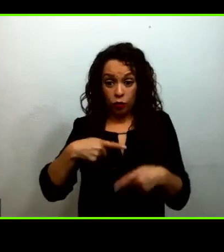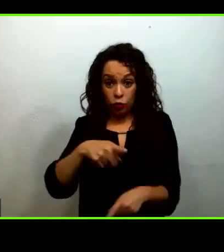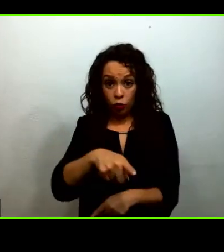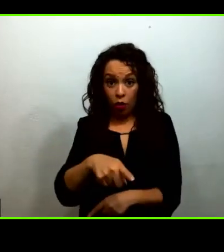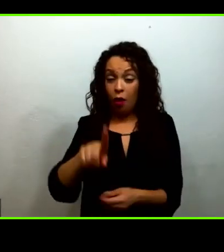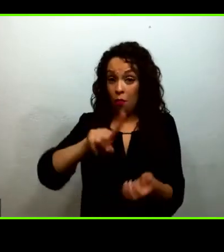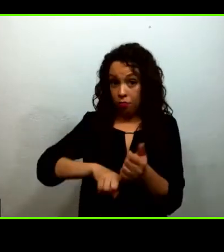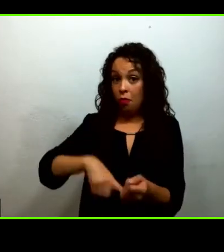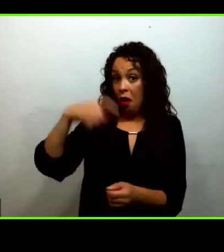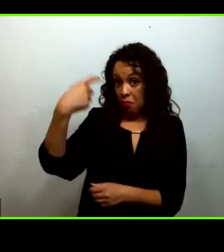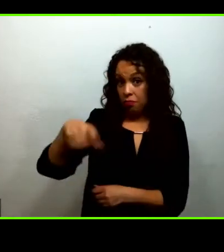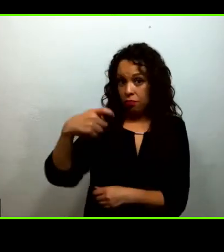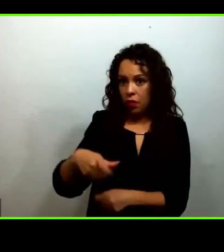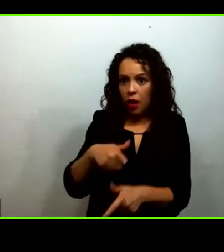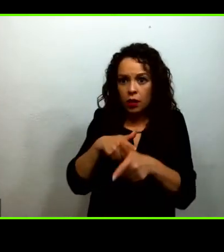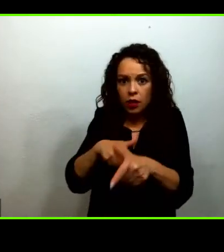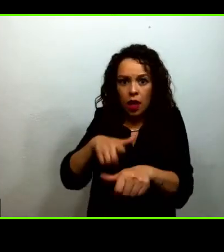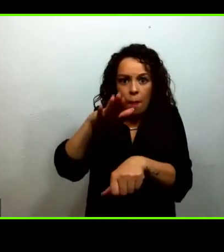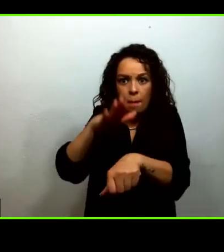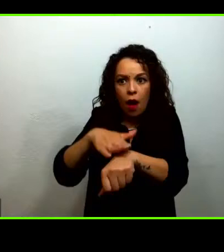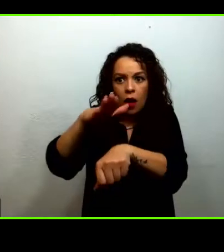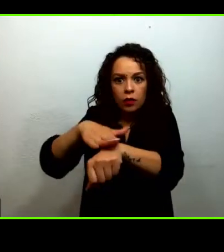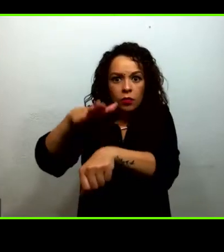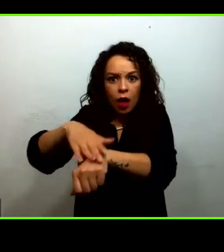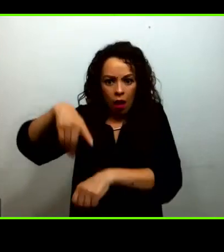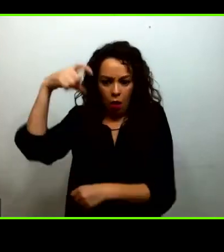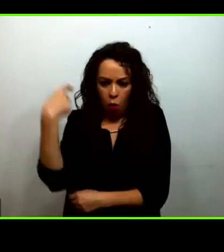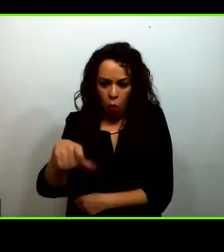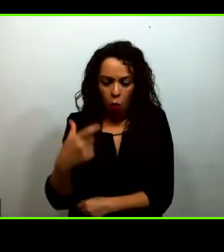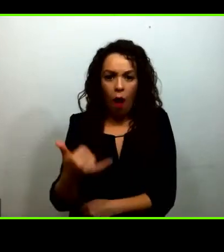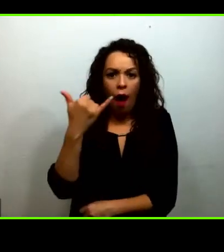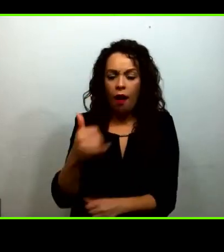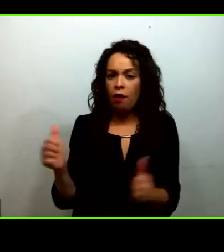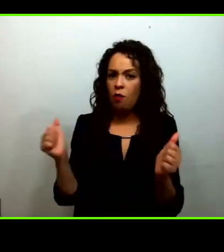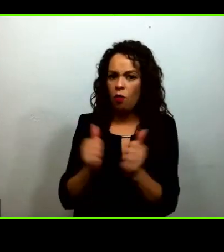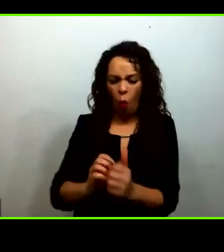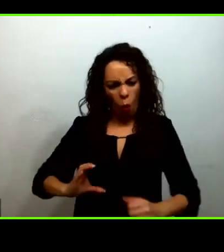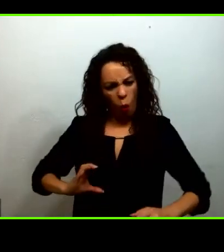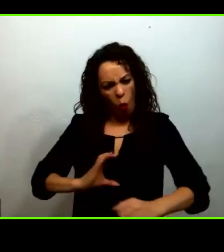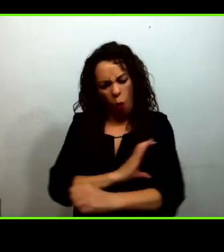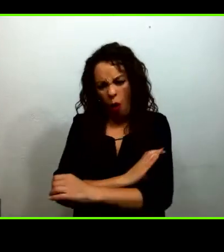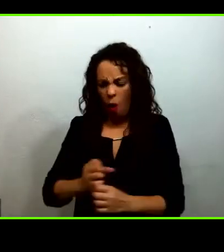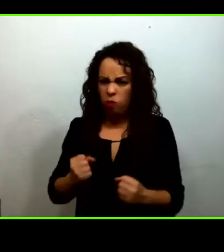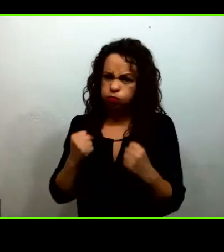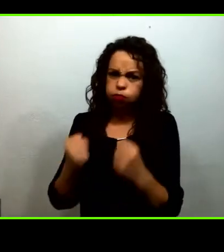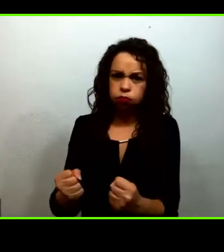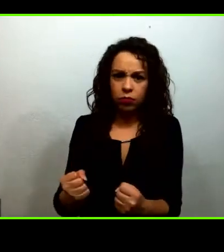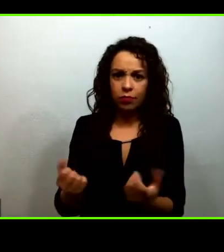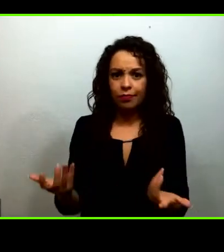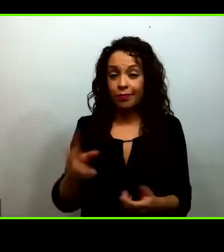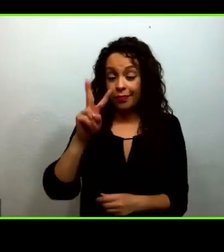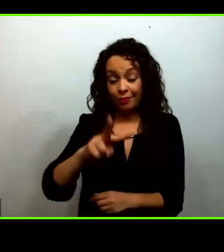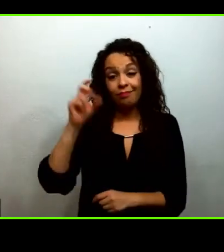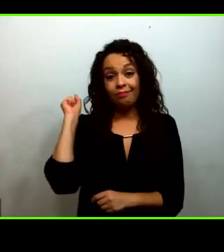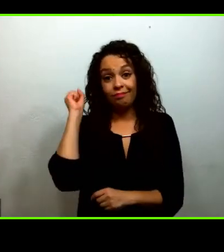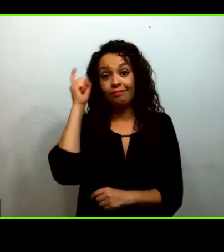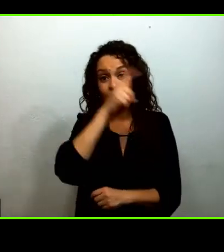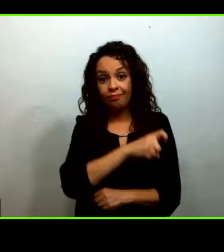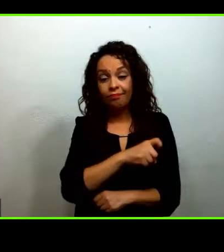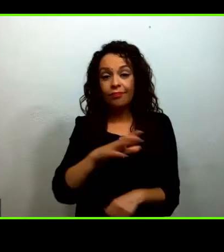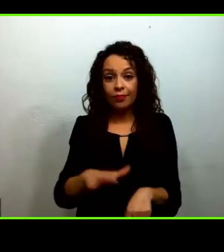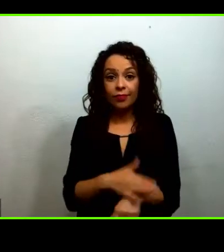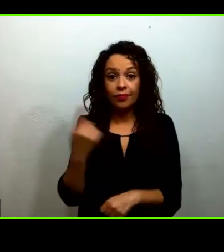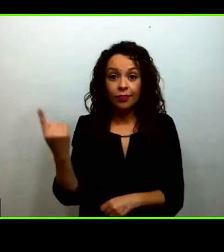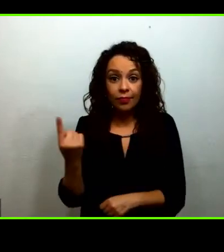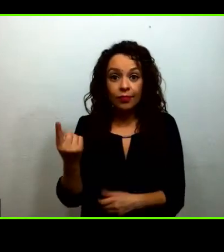Y esto hemos llegado hasta aquí por un paradigma que se basa en la acumulación, en el poder y en